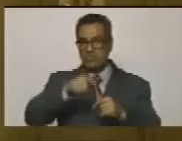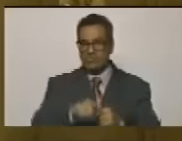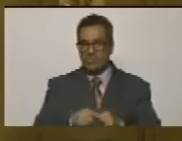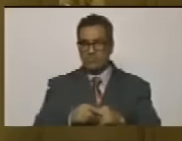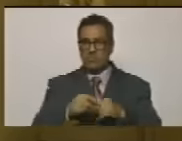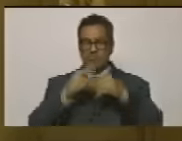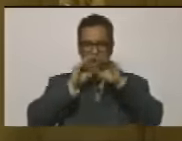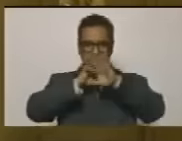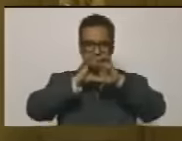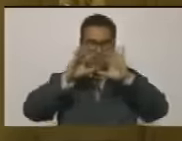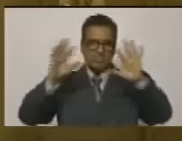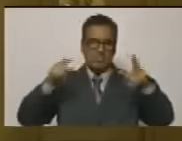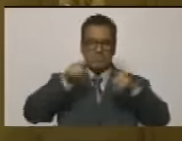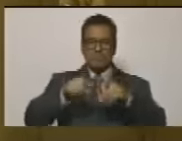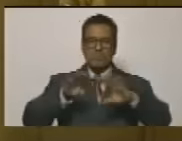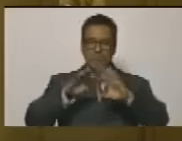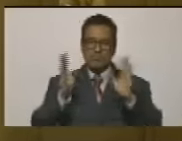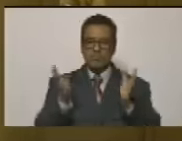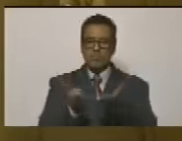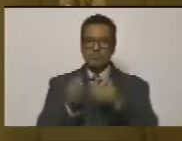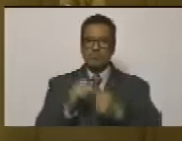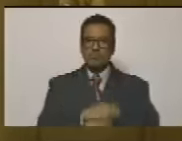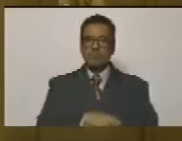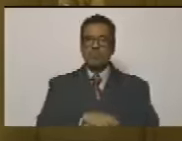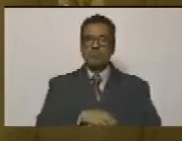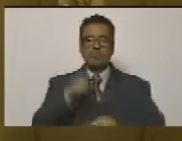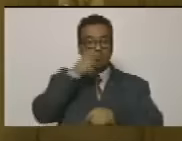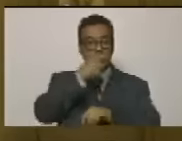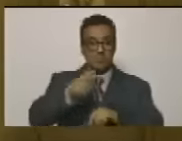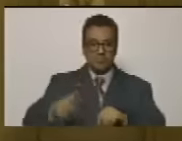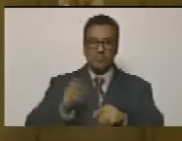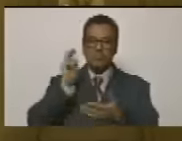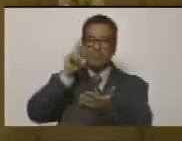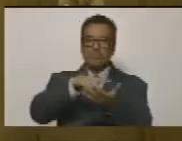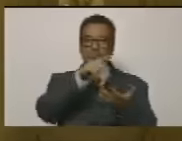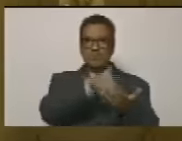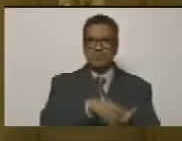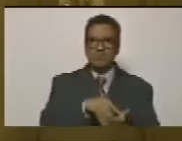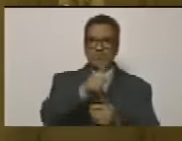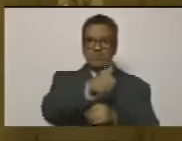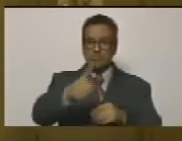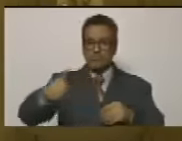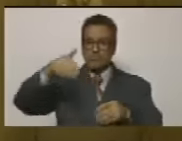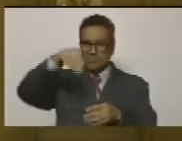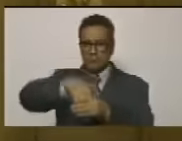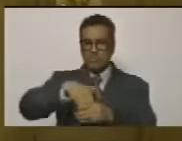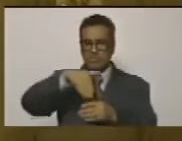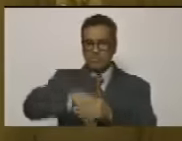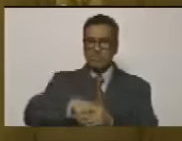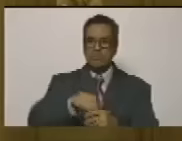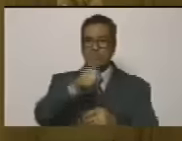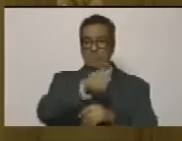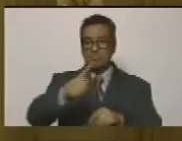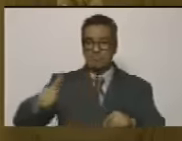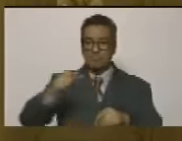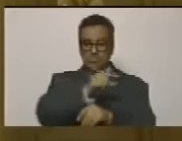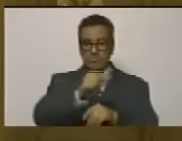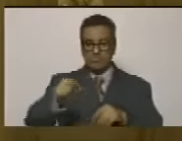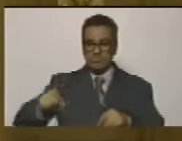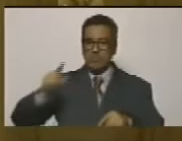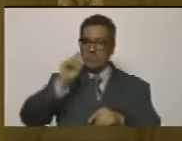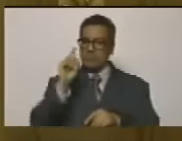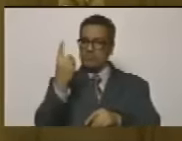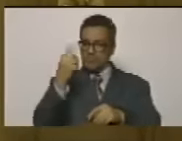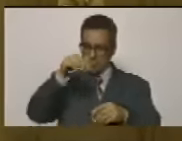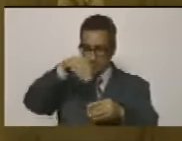las más transparentes de este planeta, donde el pueblo participa y cada votante, cada ciudadano es un